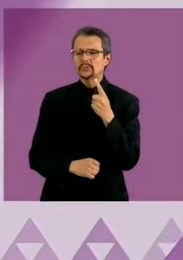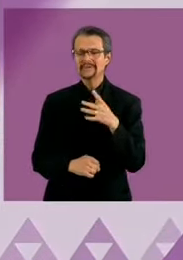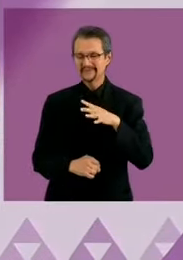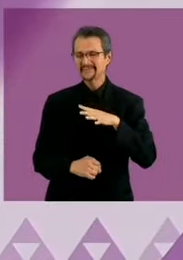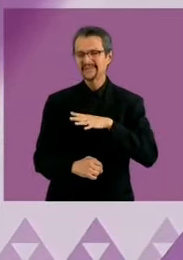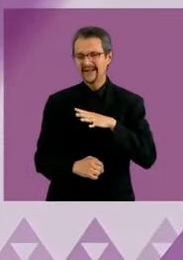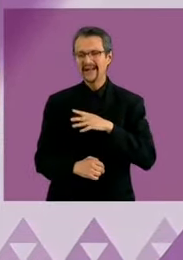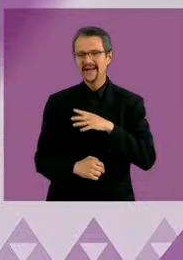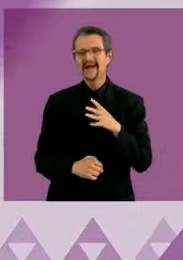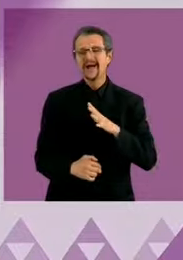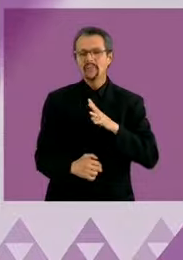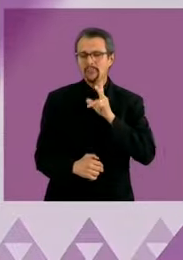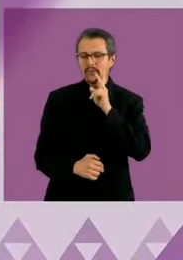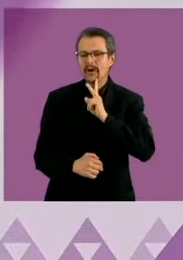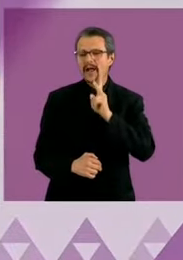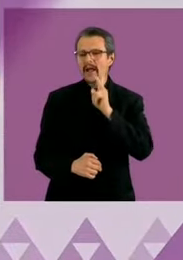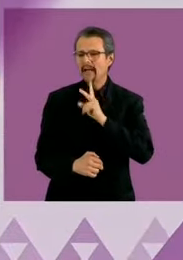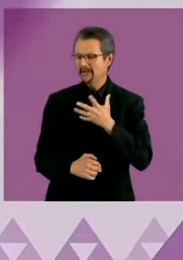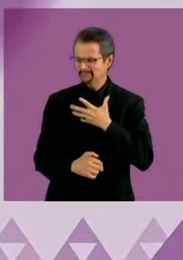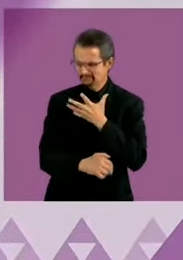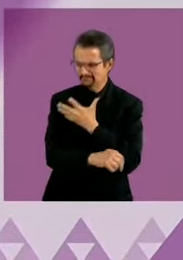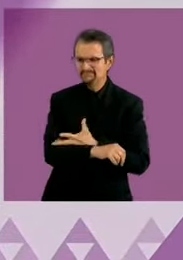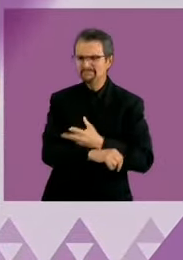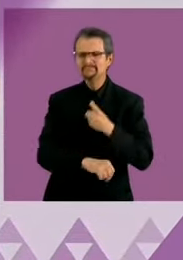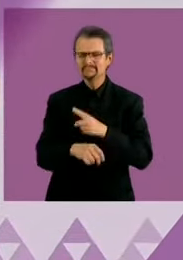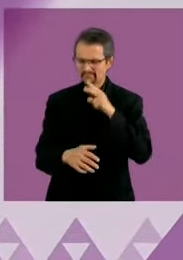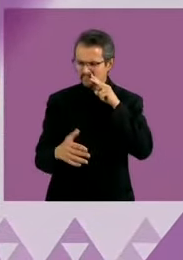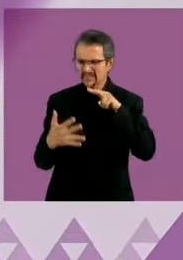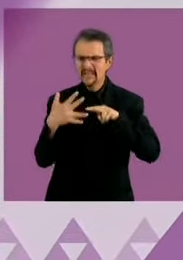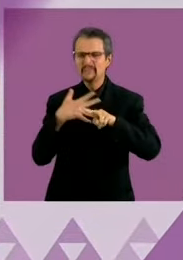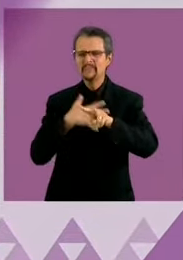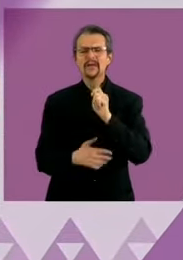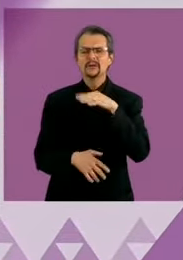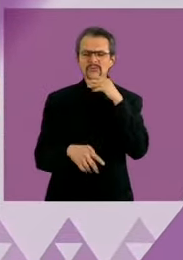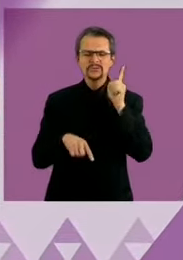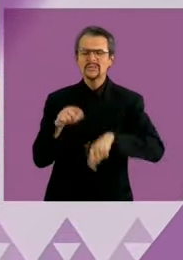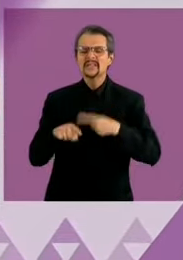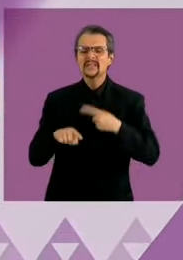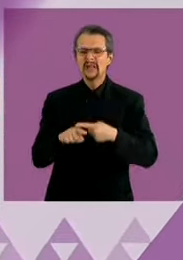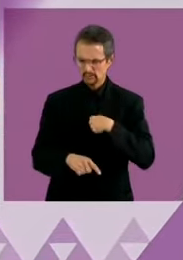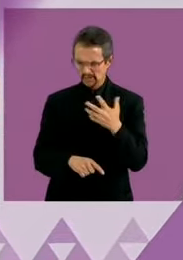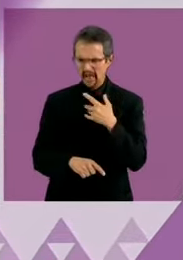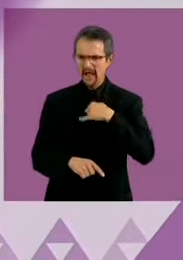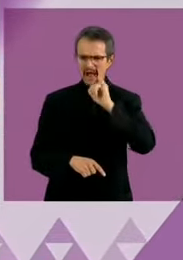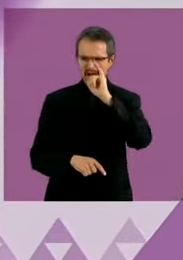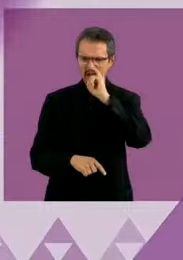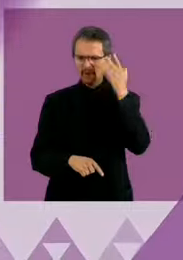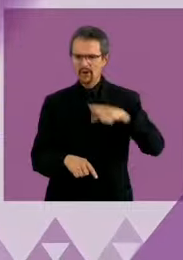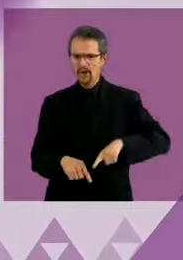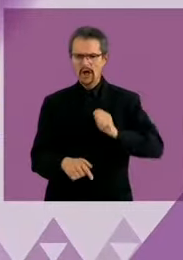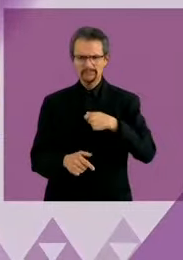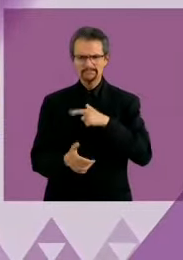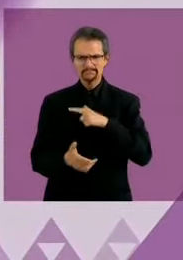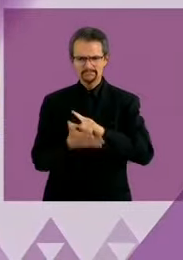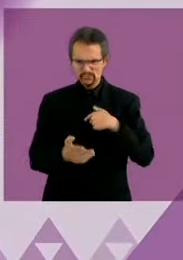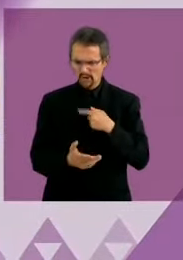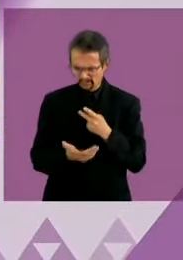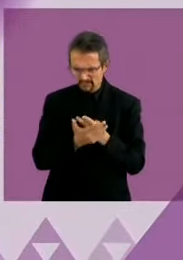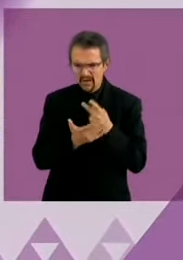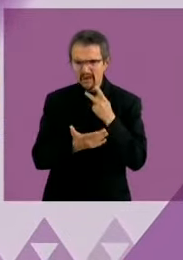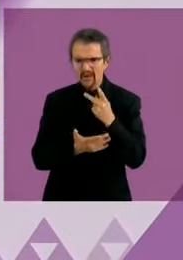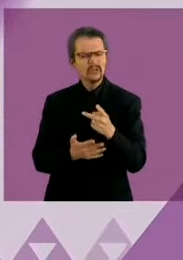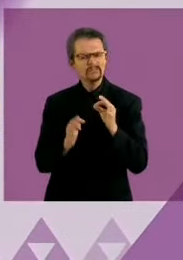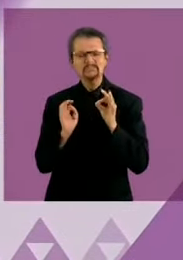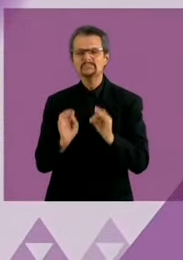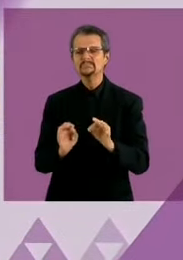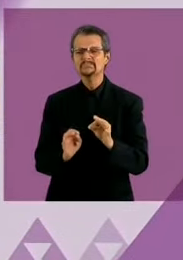transparencia y en combate a la corrupción soy yo cuando fui jefa de gobierno. Ya les leí los premios que tengo y además cero observaciones